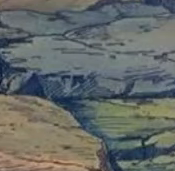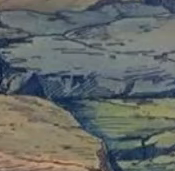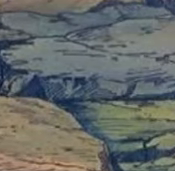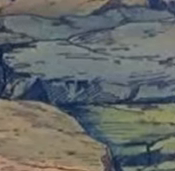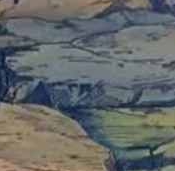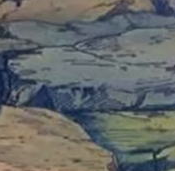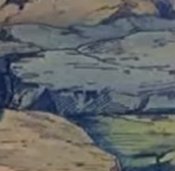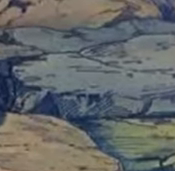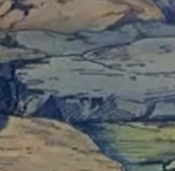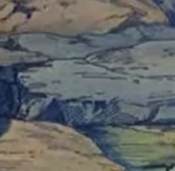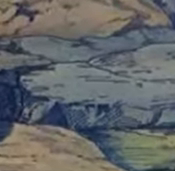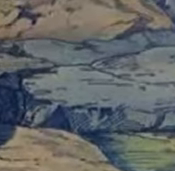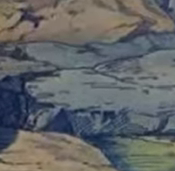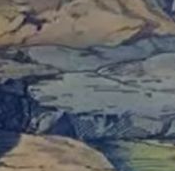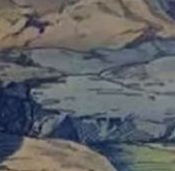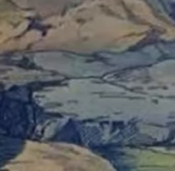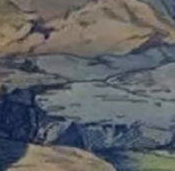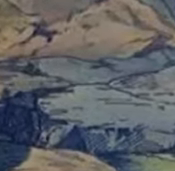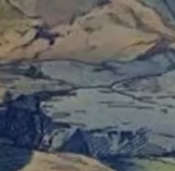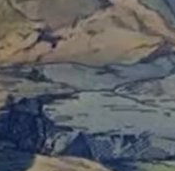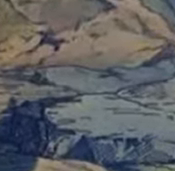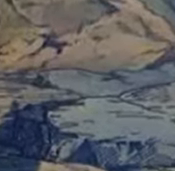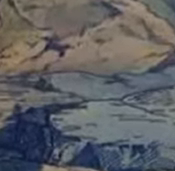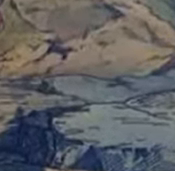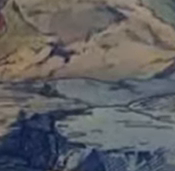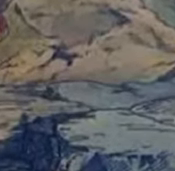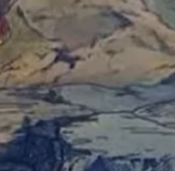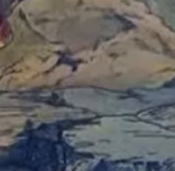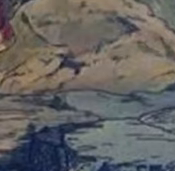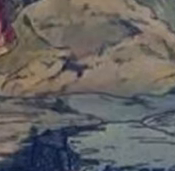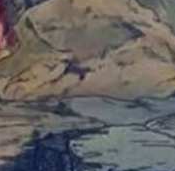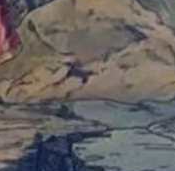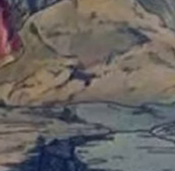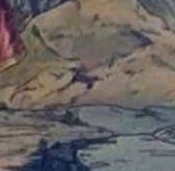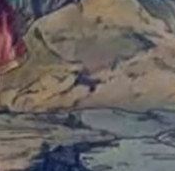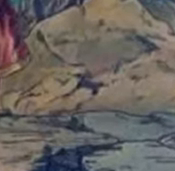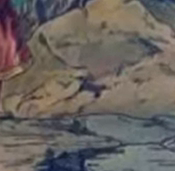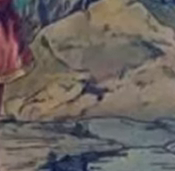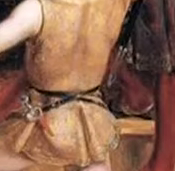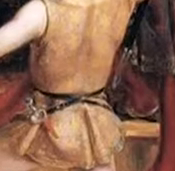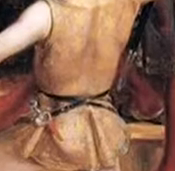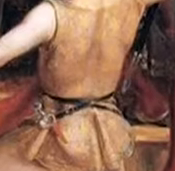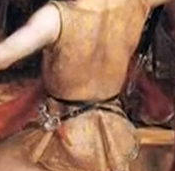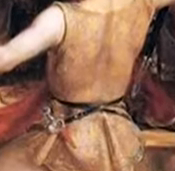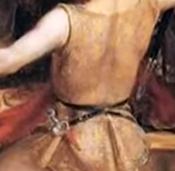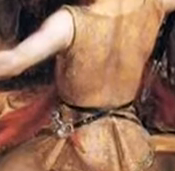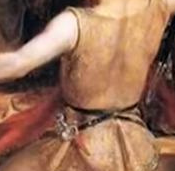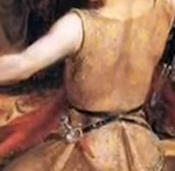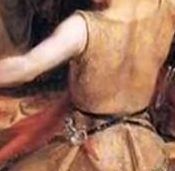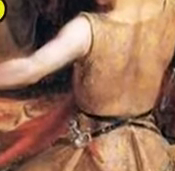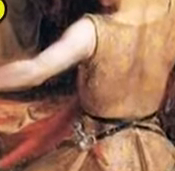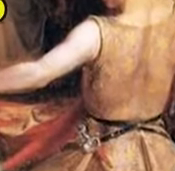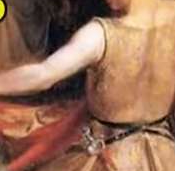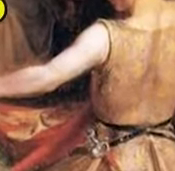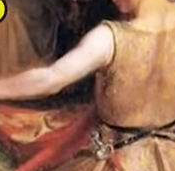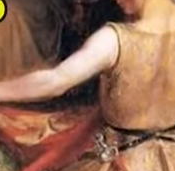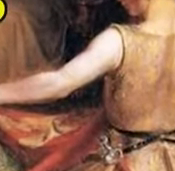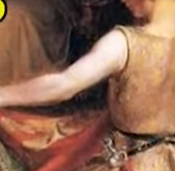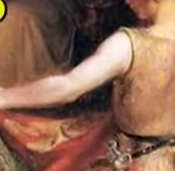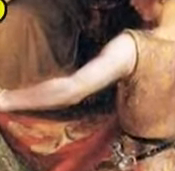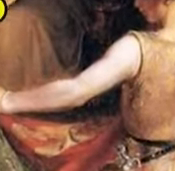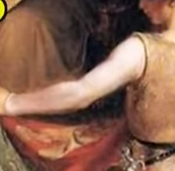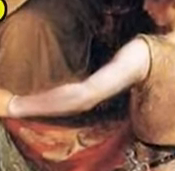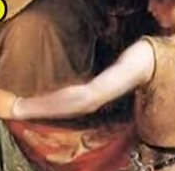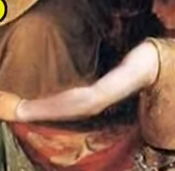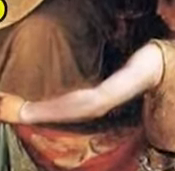Guananí, en las Bahamas, el 12 de octubre de 1492. Tras esta expedición, que no habría